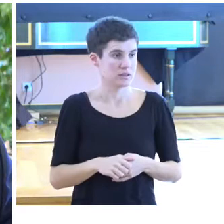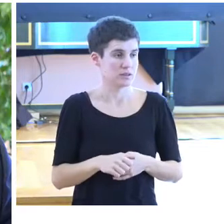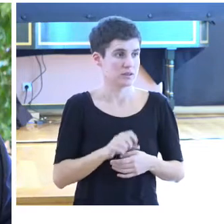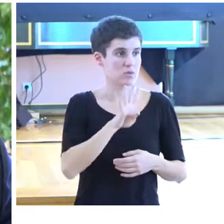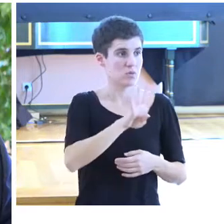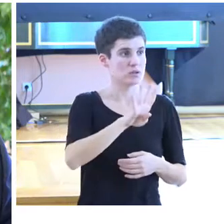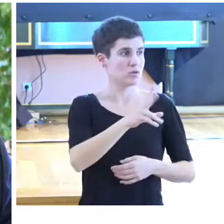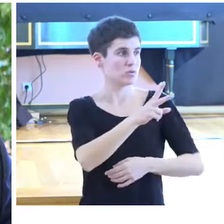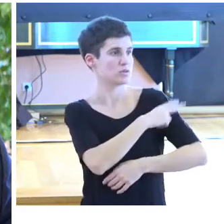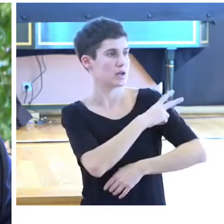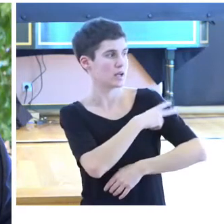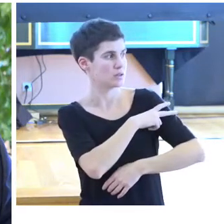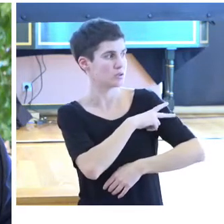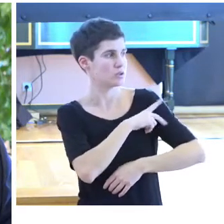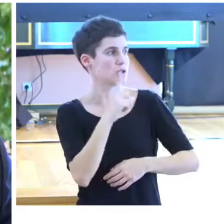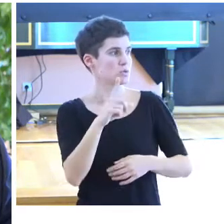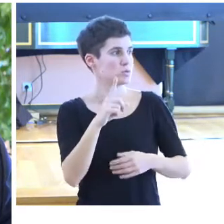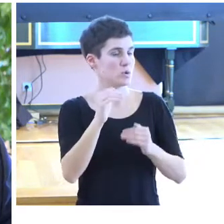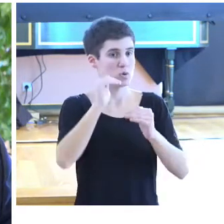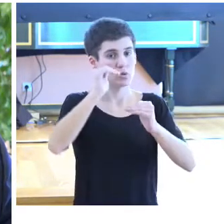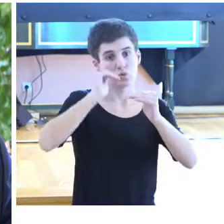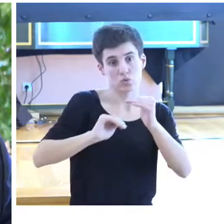sargentos y un subinspector.